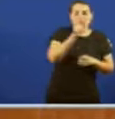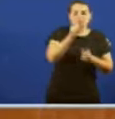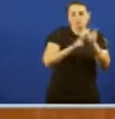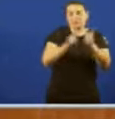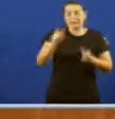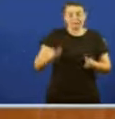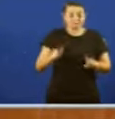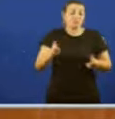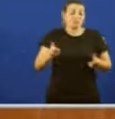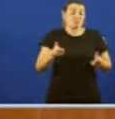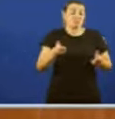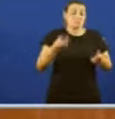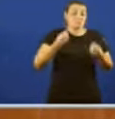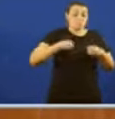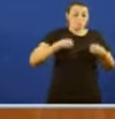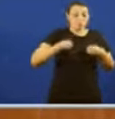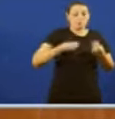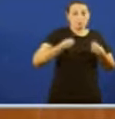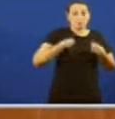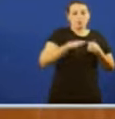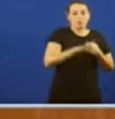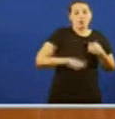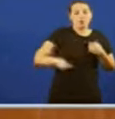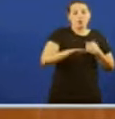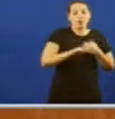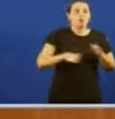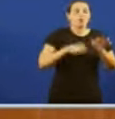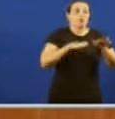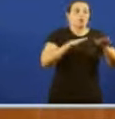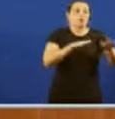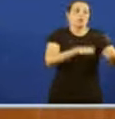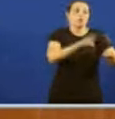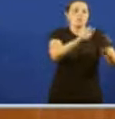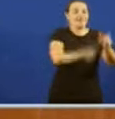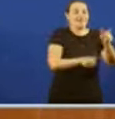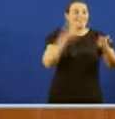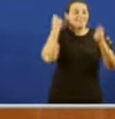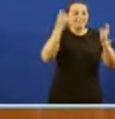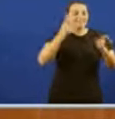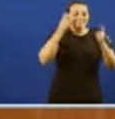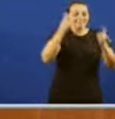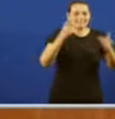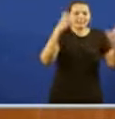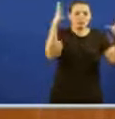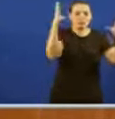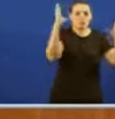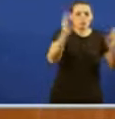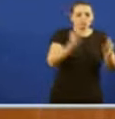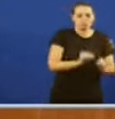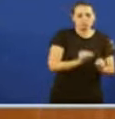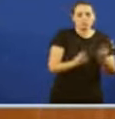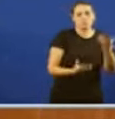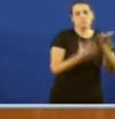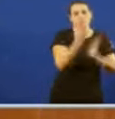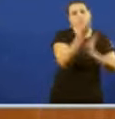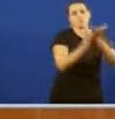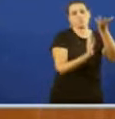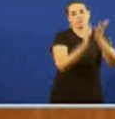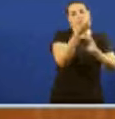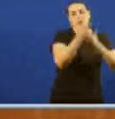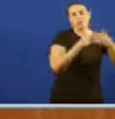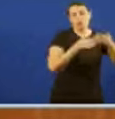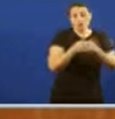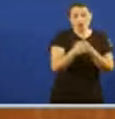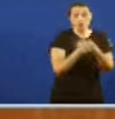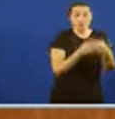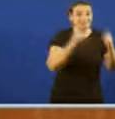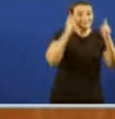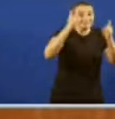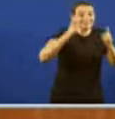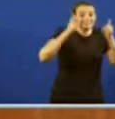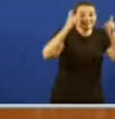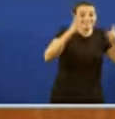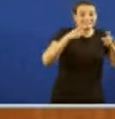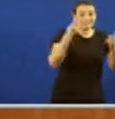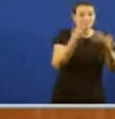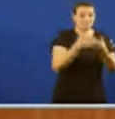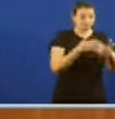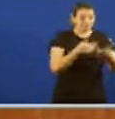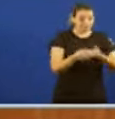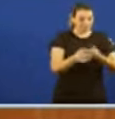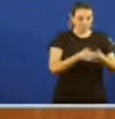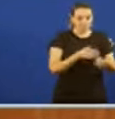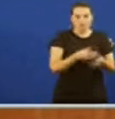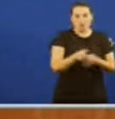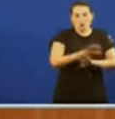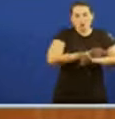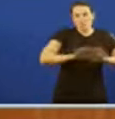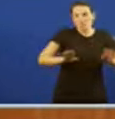os ollos brillantes da xente que saliu Valentemente ca súas propias mans a defender o bencomún Ca súas propias mans